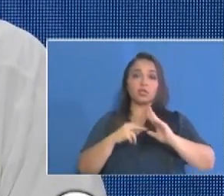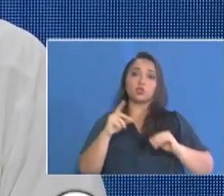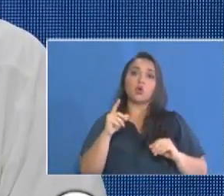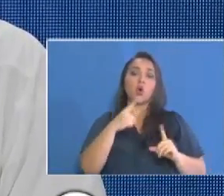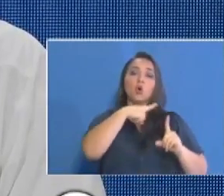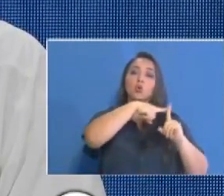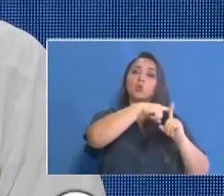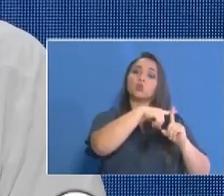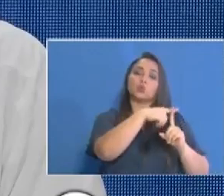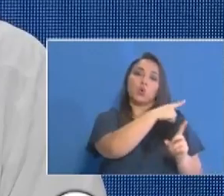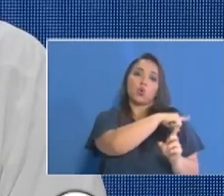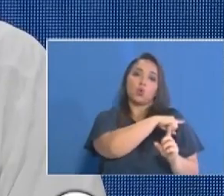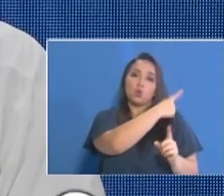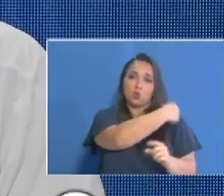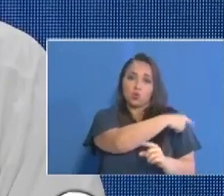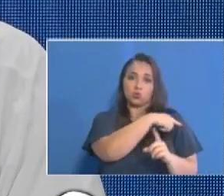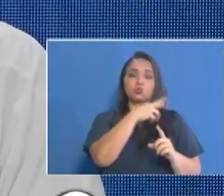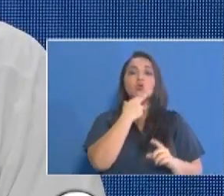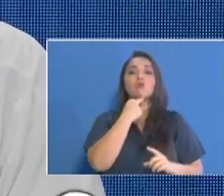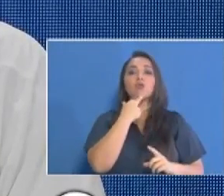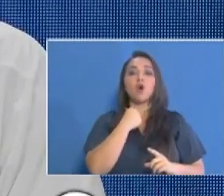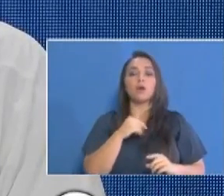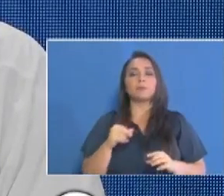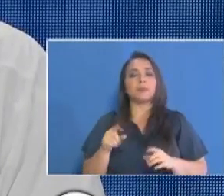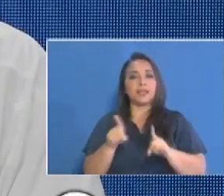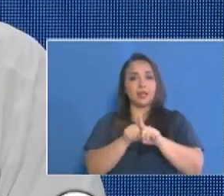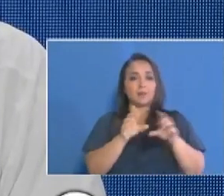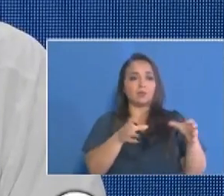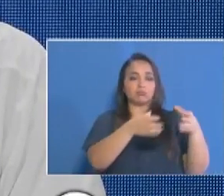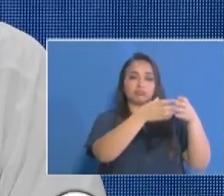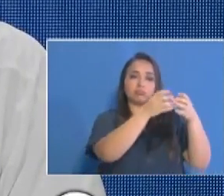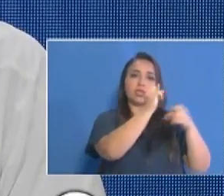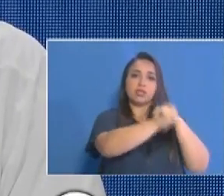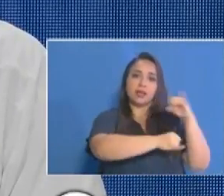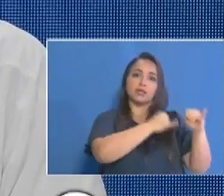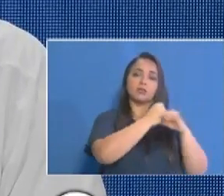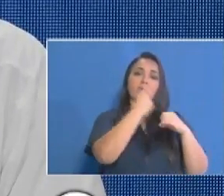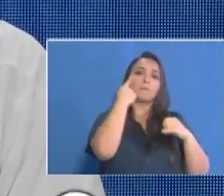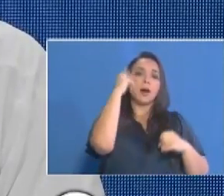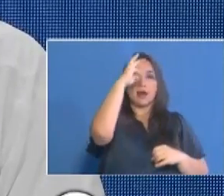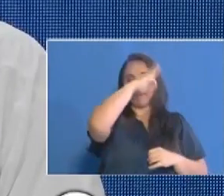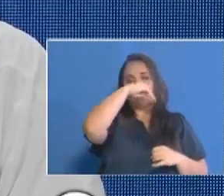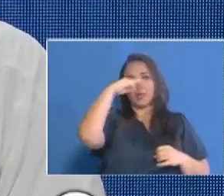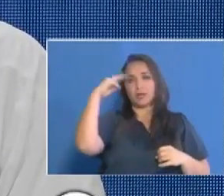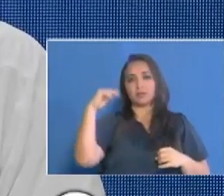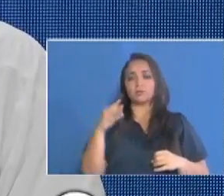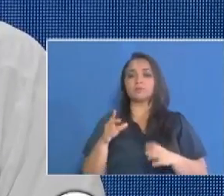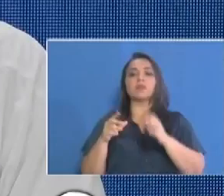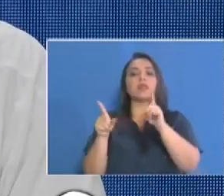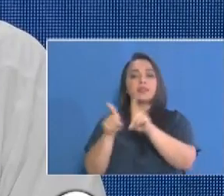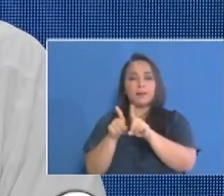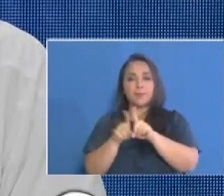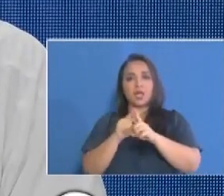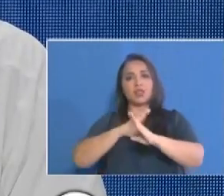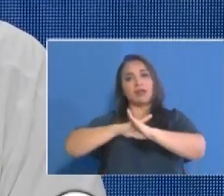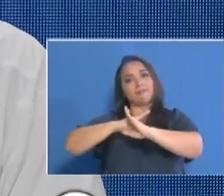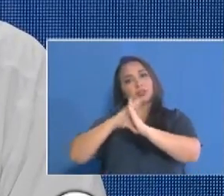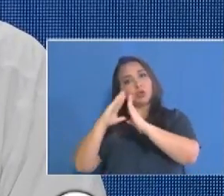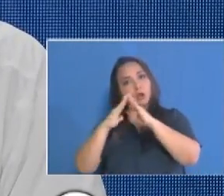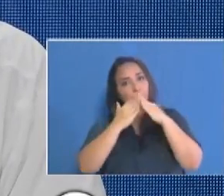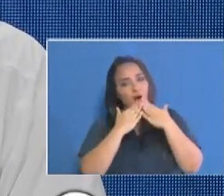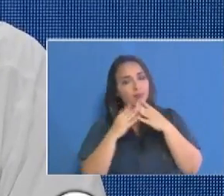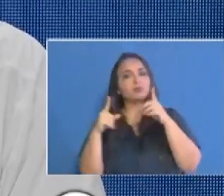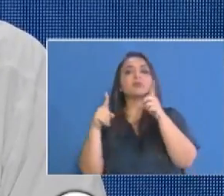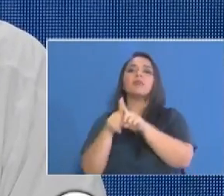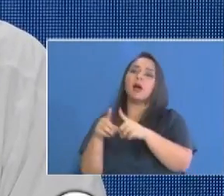la Organización Internacional para las Migraciones la Defensoría del Pueblo Ministerio